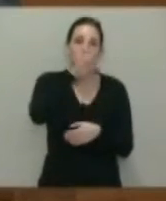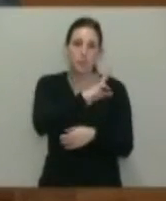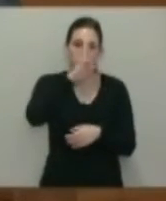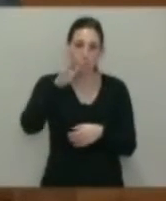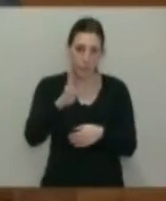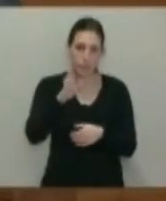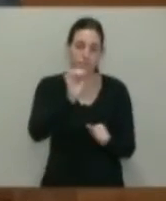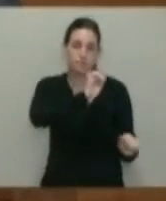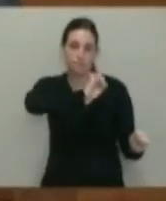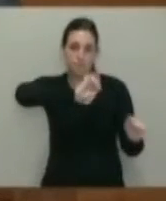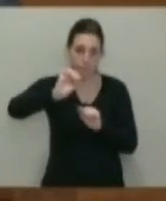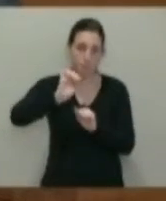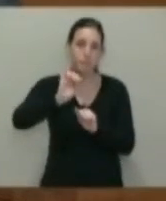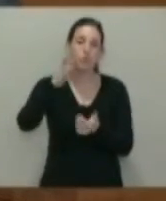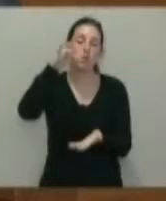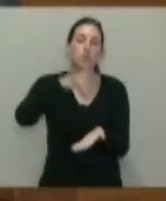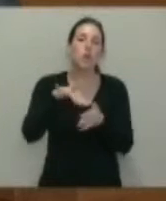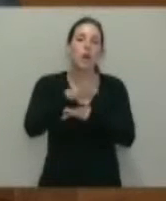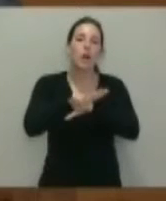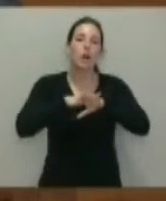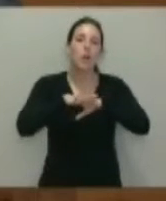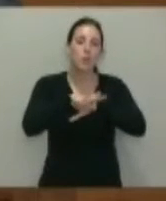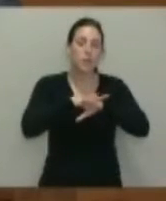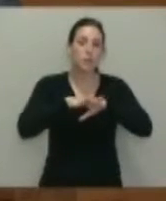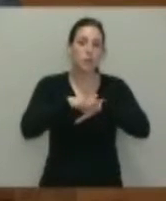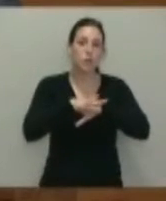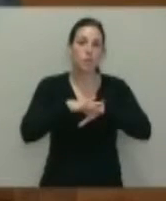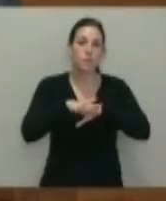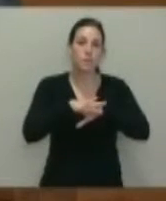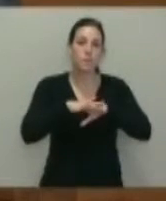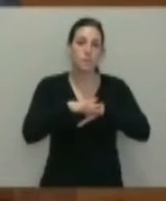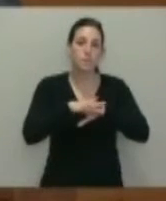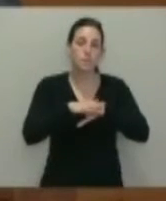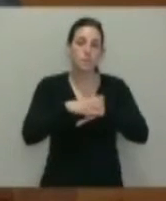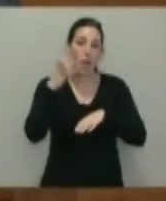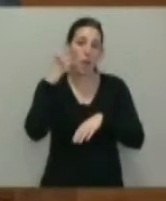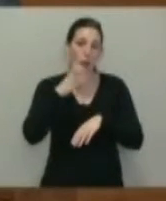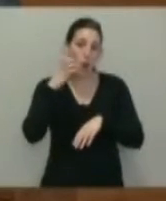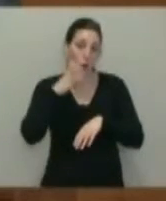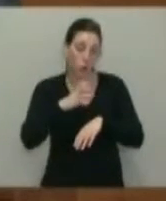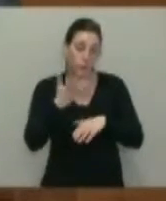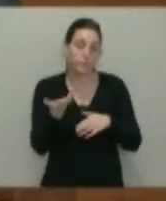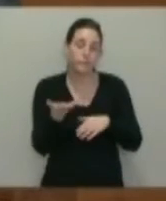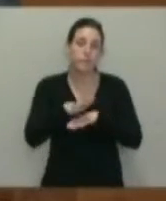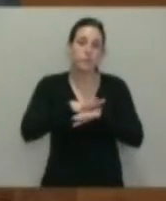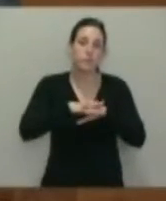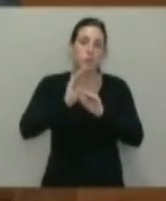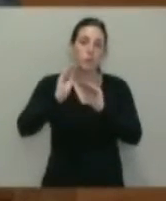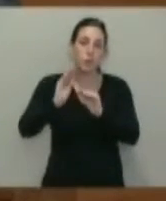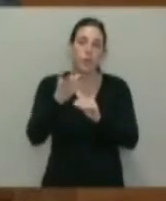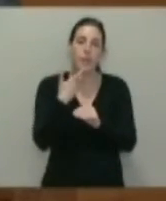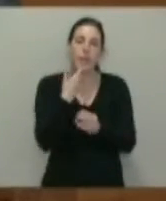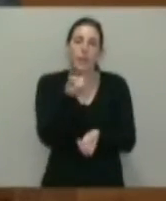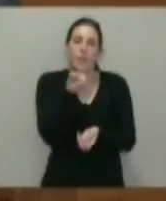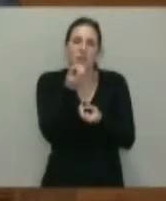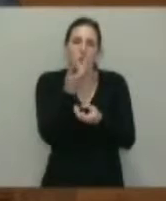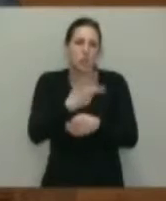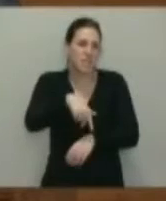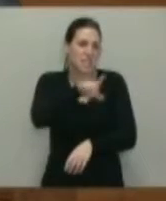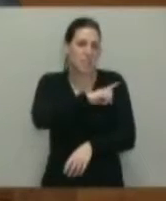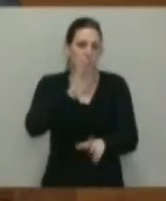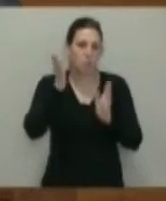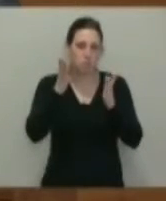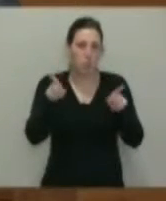después de que el Gobierno de Mariano Rajoy los calificara como datos exagerados y